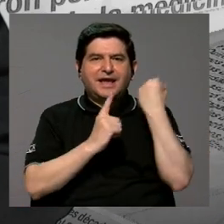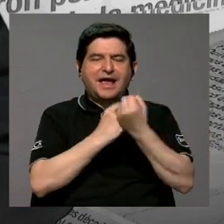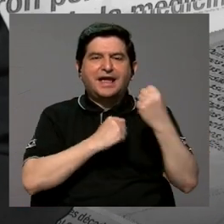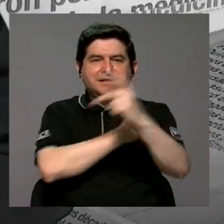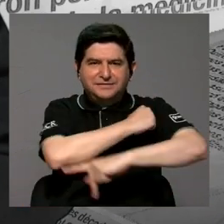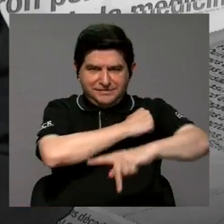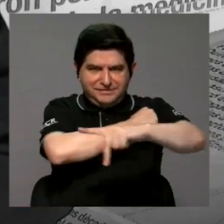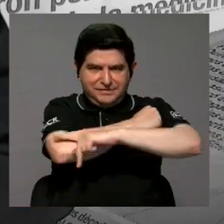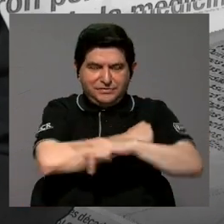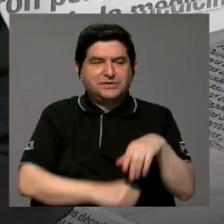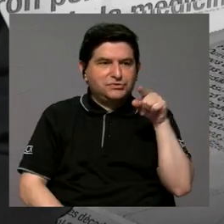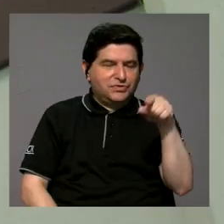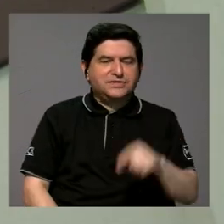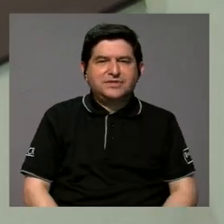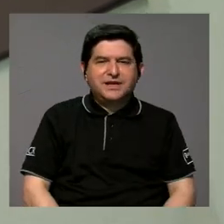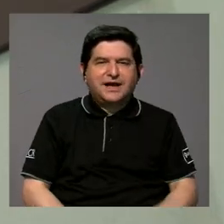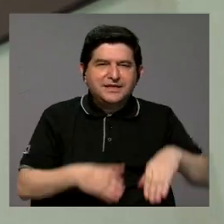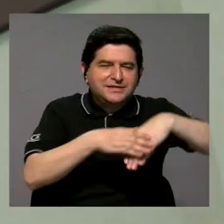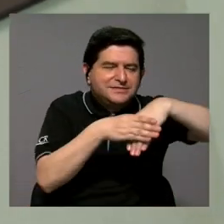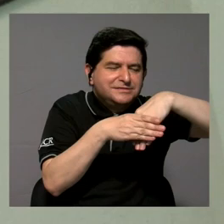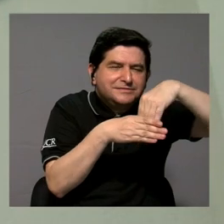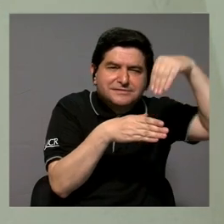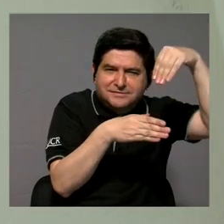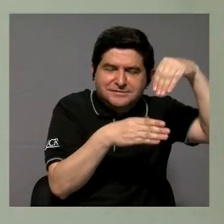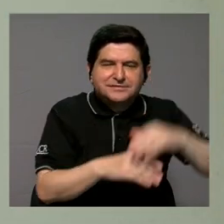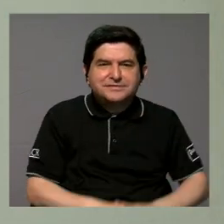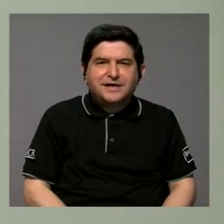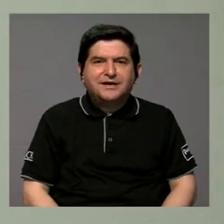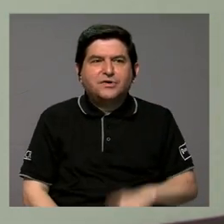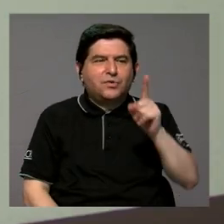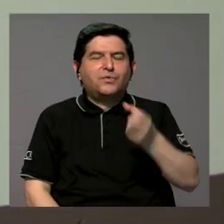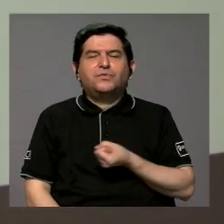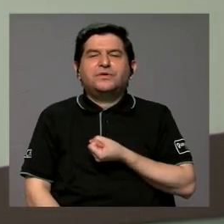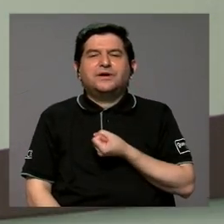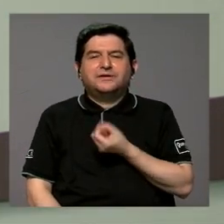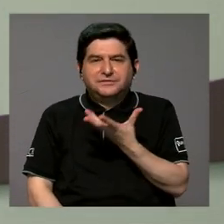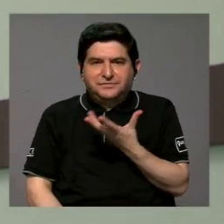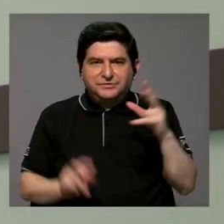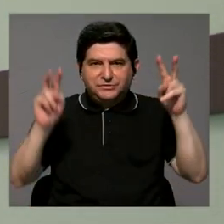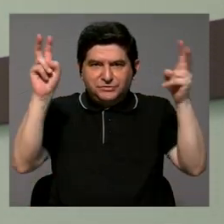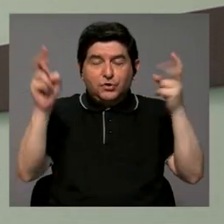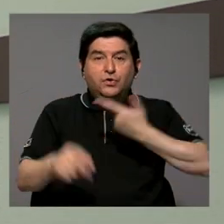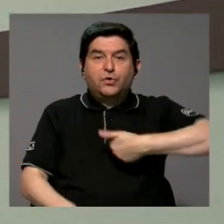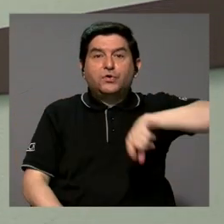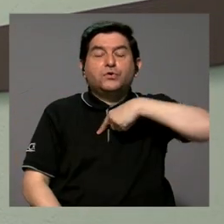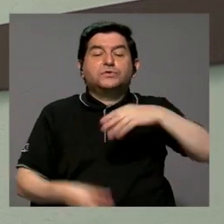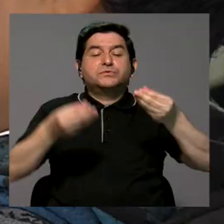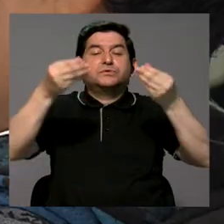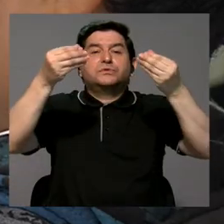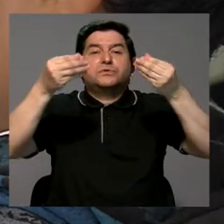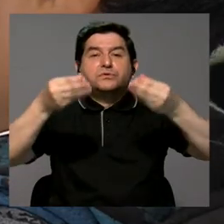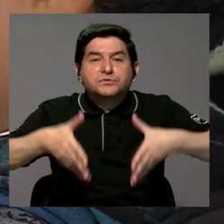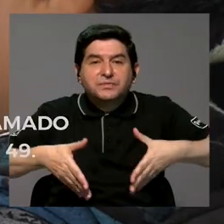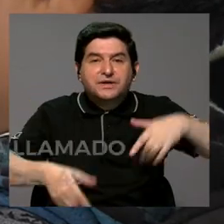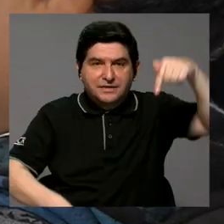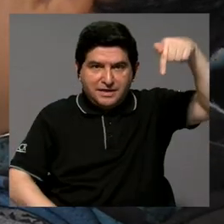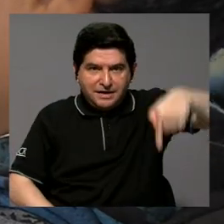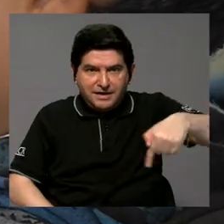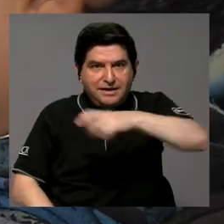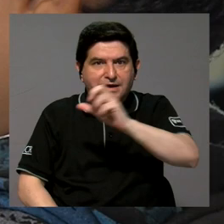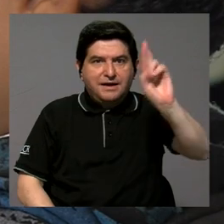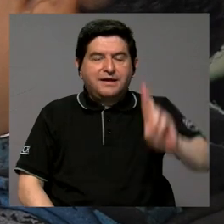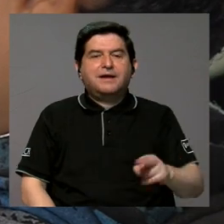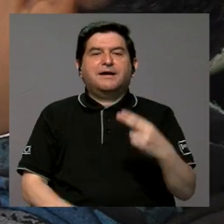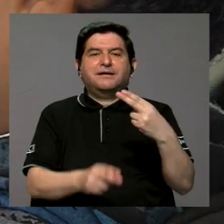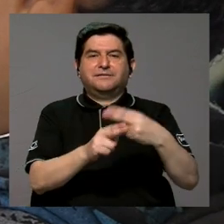y voy a tomar de ellos una expresión, es que nosotros hemos perdido en Costa Rica lo